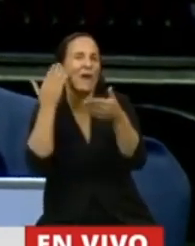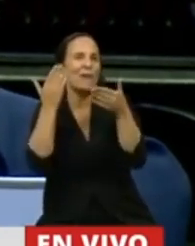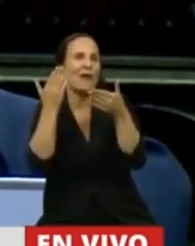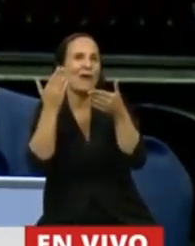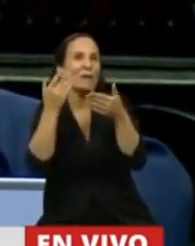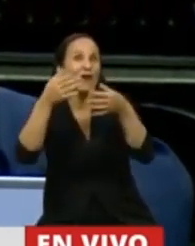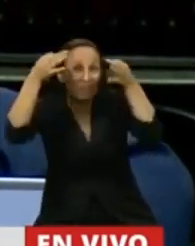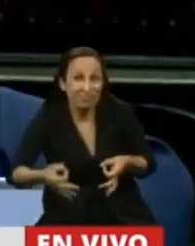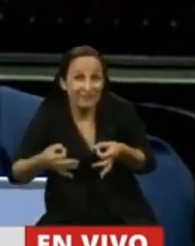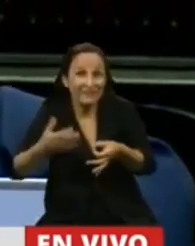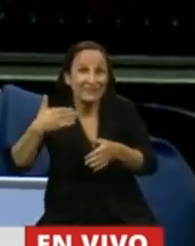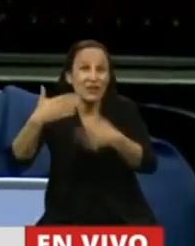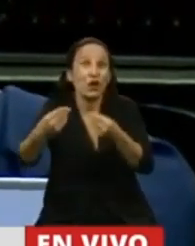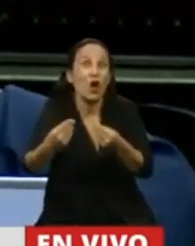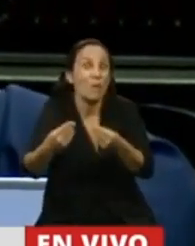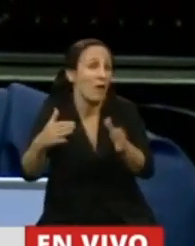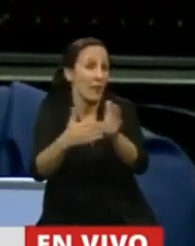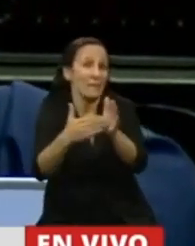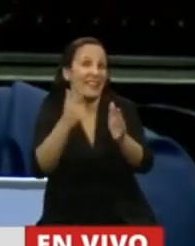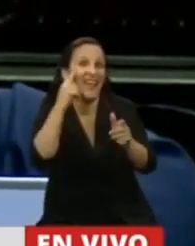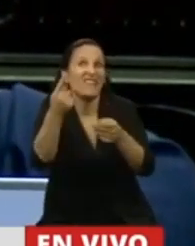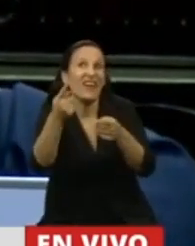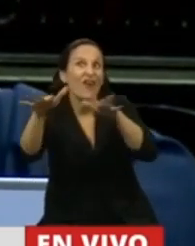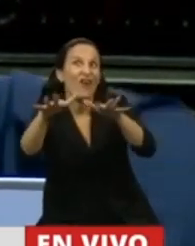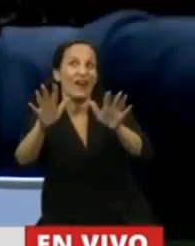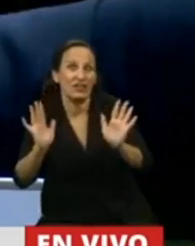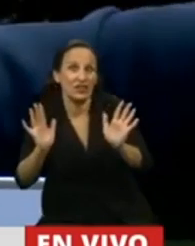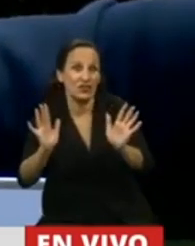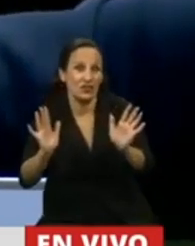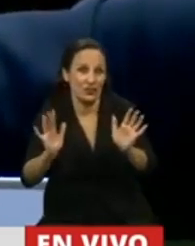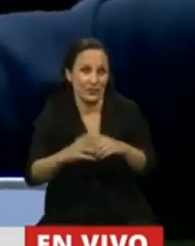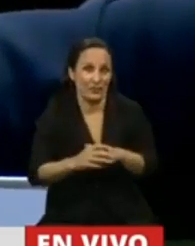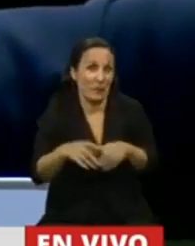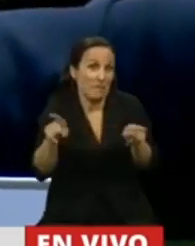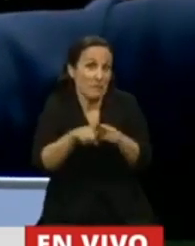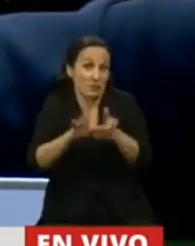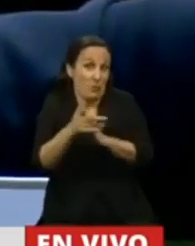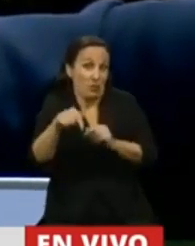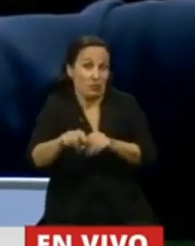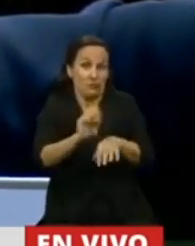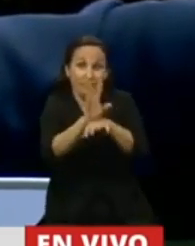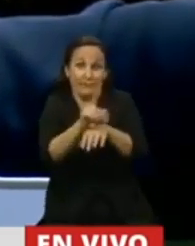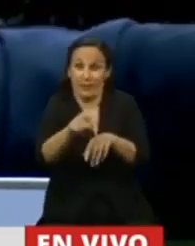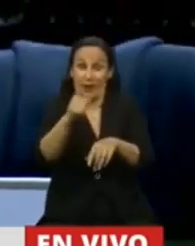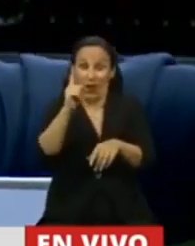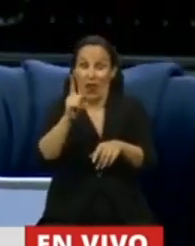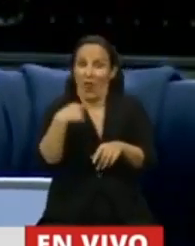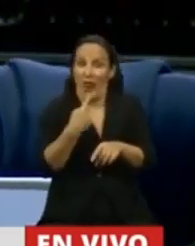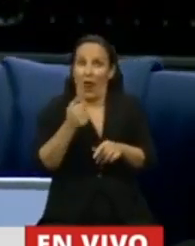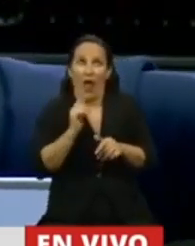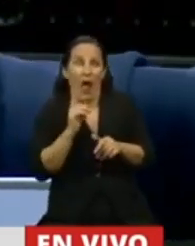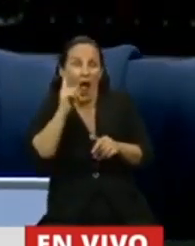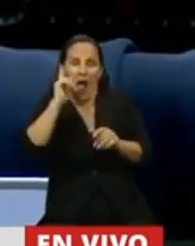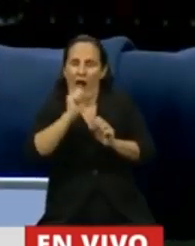hechos. un Aún lo que usted nunca pensó que viniera, como fue esto. Un virus. No un virus